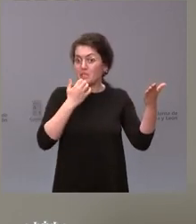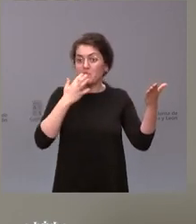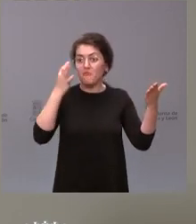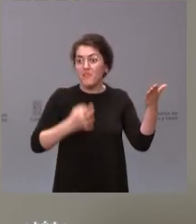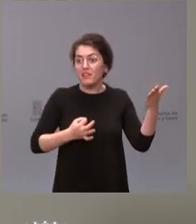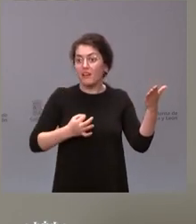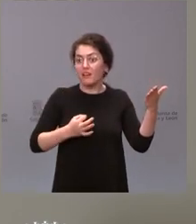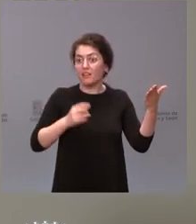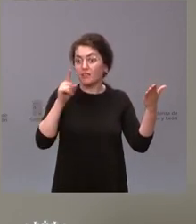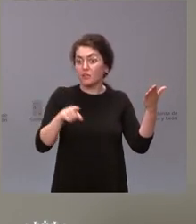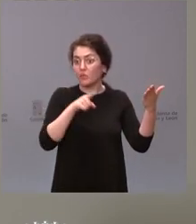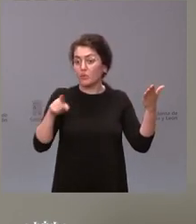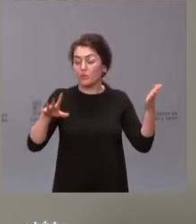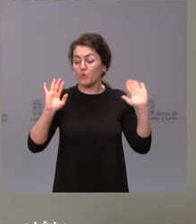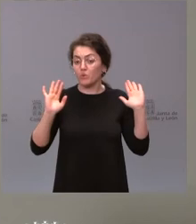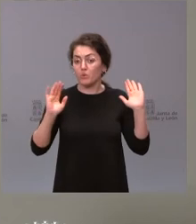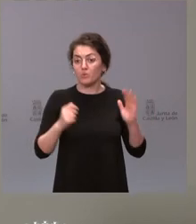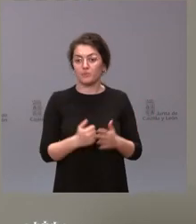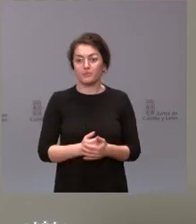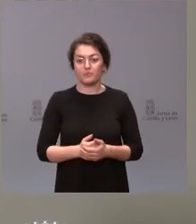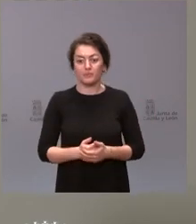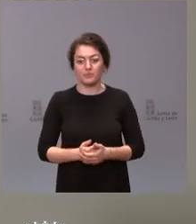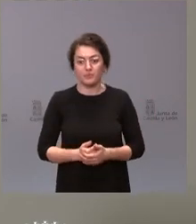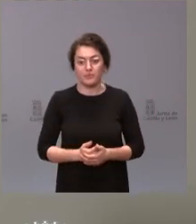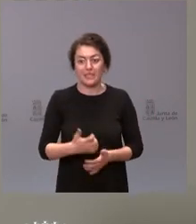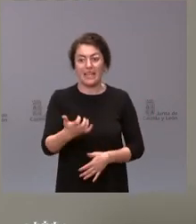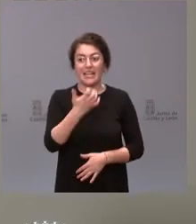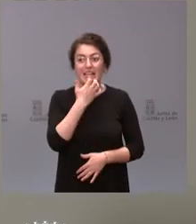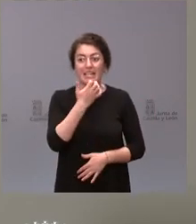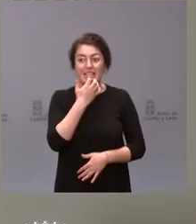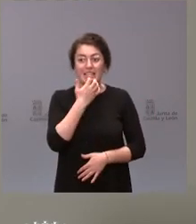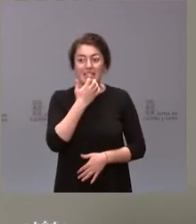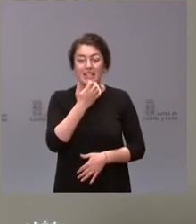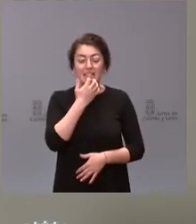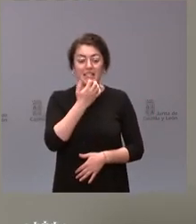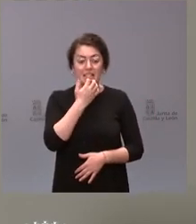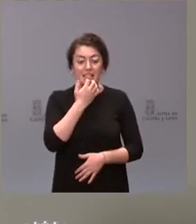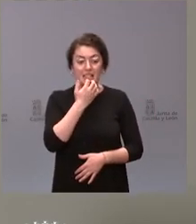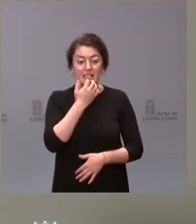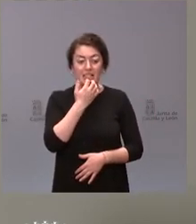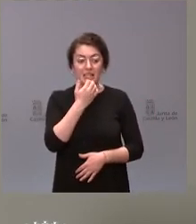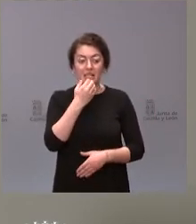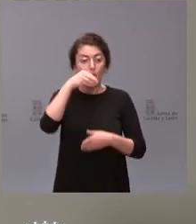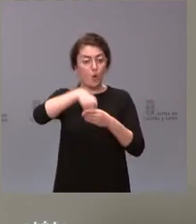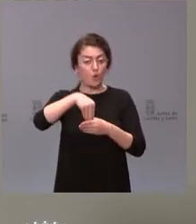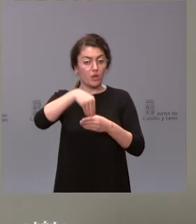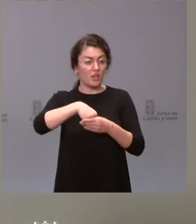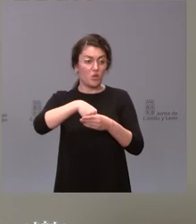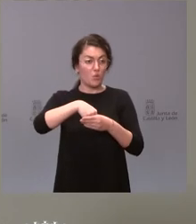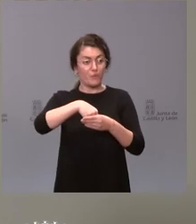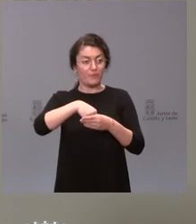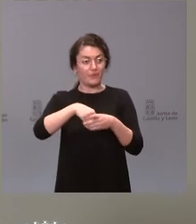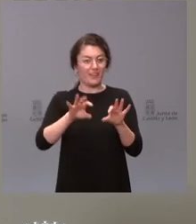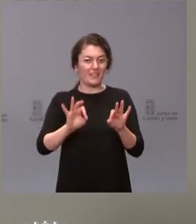se ajusta la realidad y si el contenido estricto es sencillamente el que tiene que ver con que